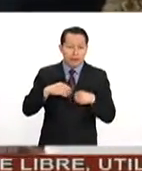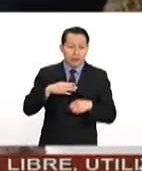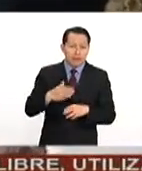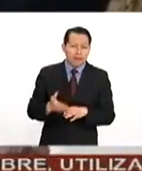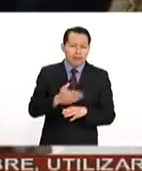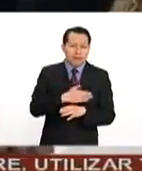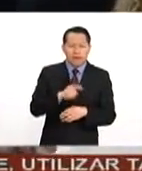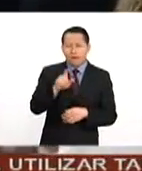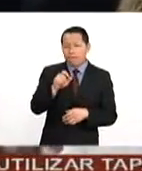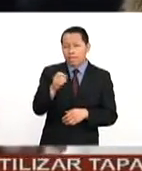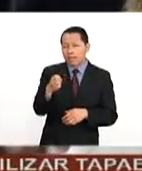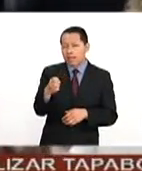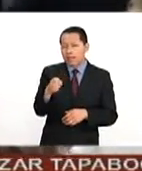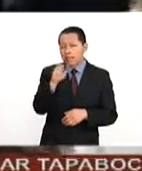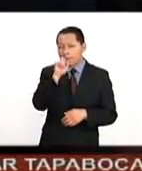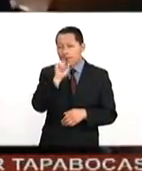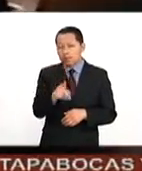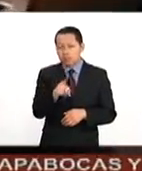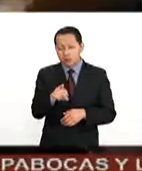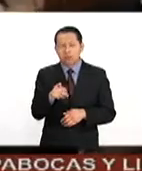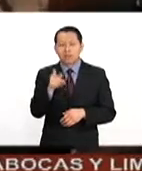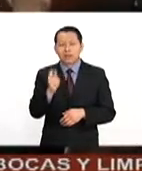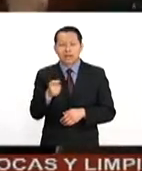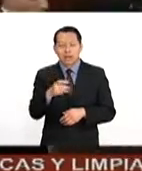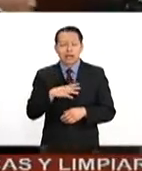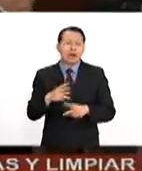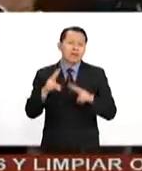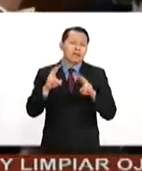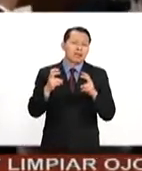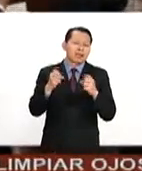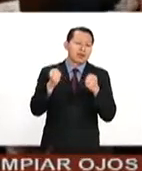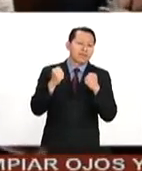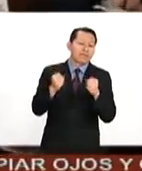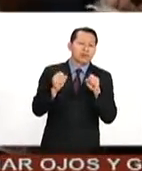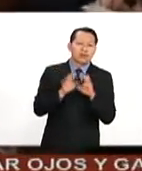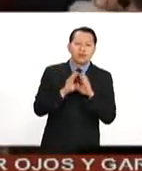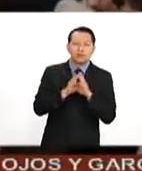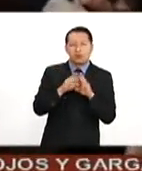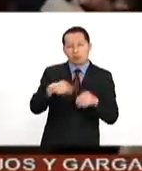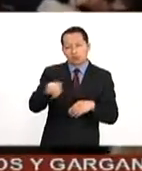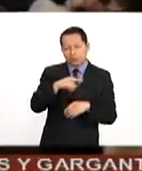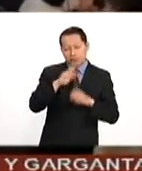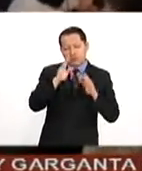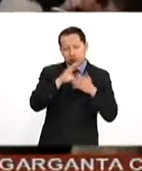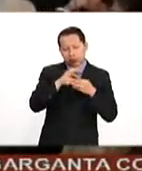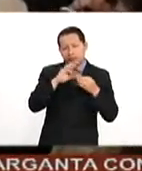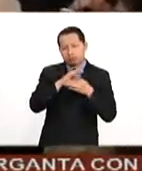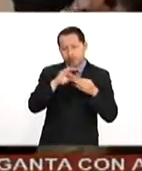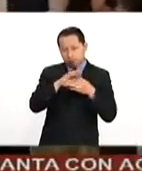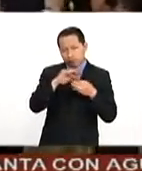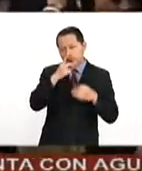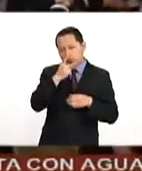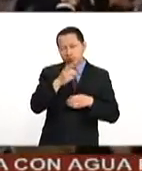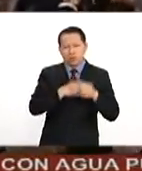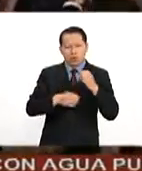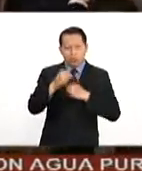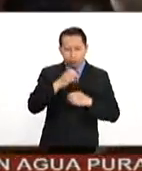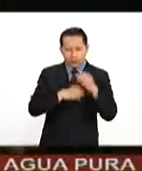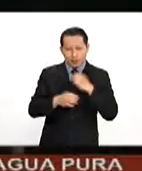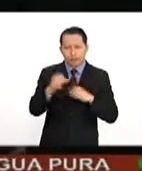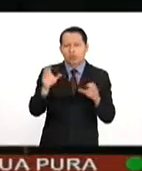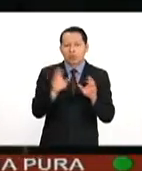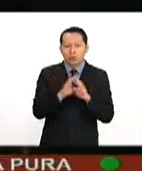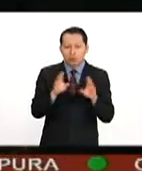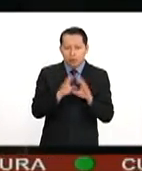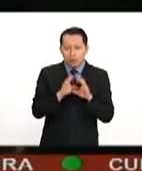pasado 20 de enero, y aquí, bueno, los grandes temas, ustedes lo mencionaban ya antes, el comercio, donde